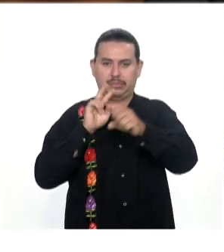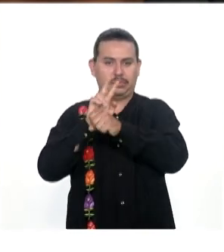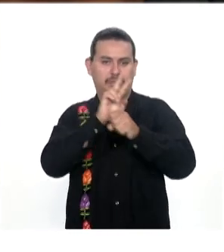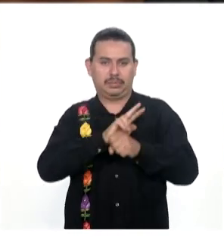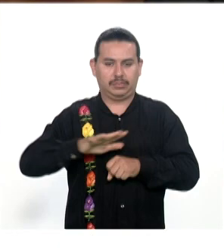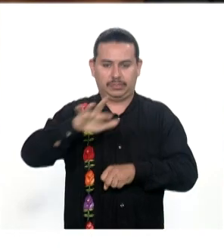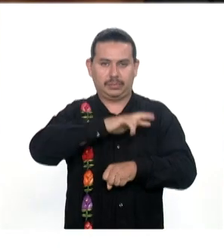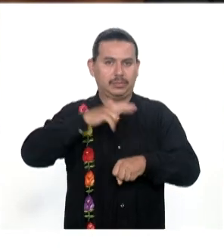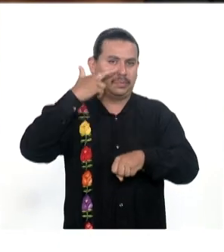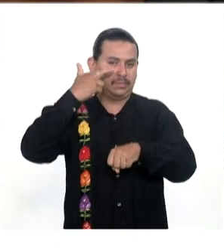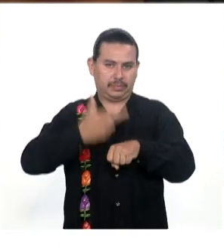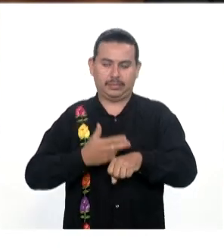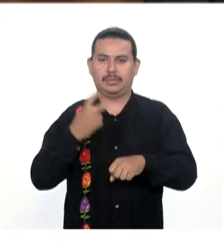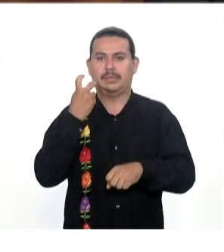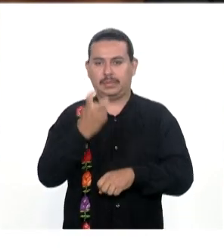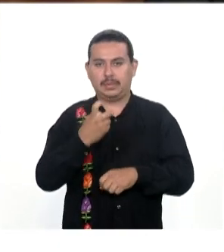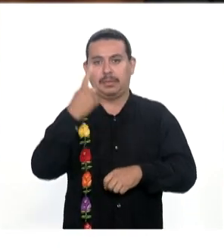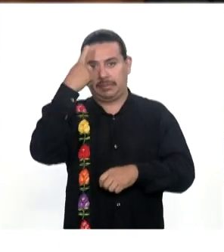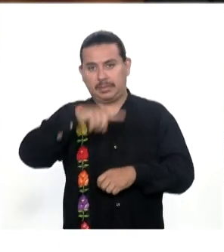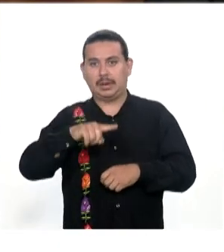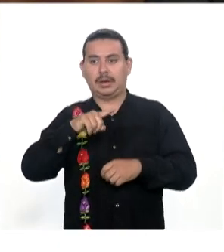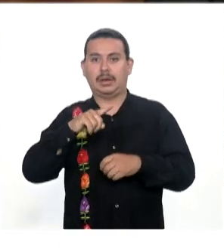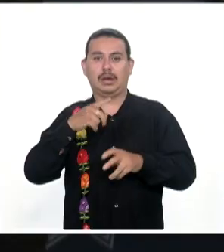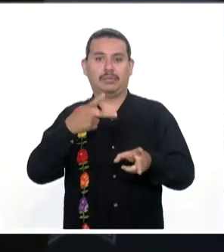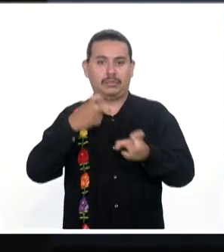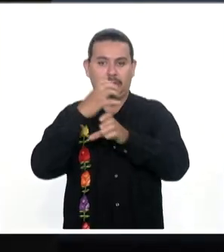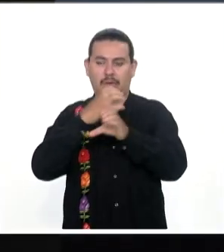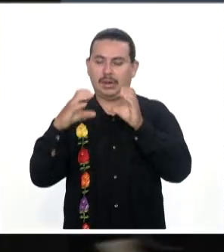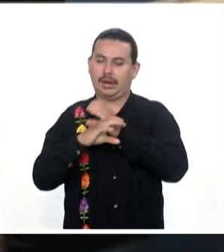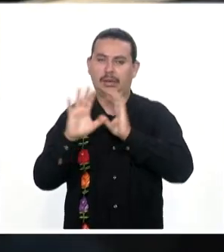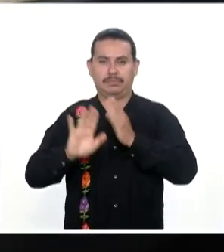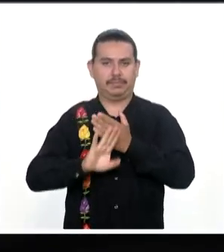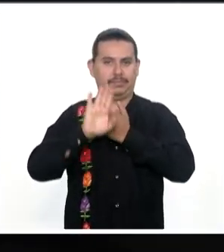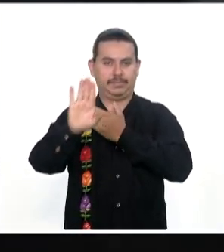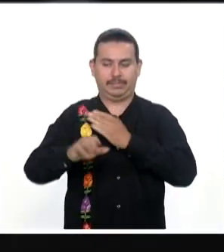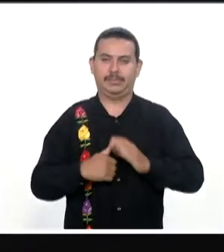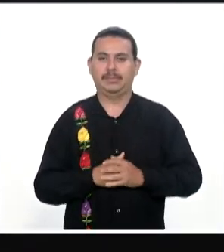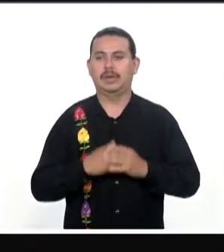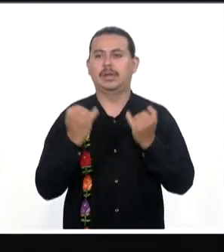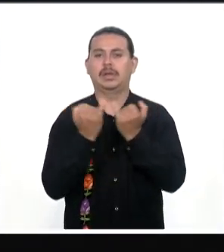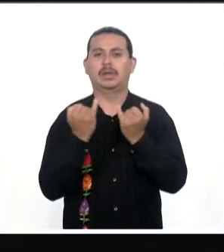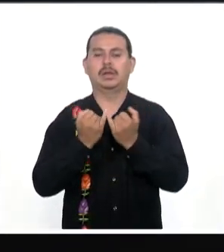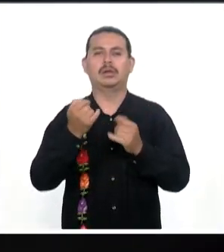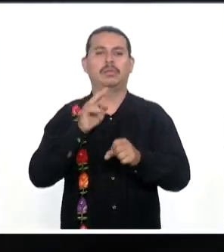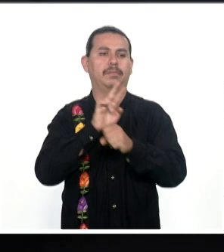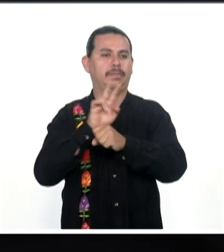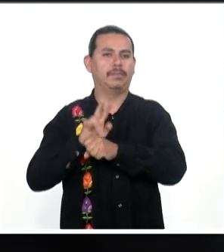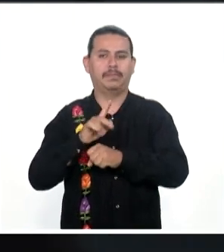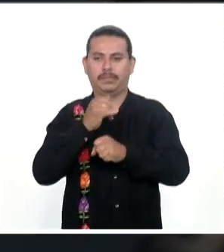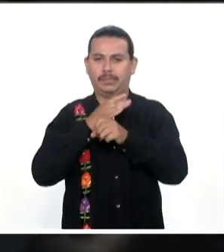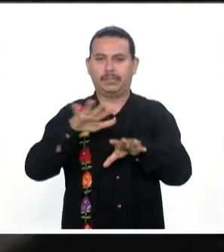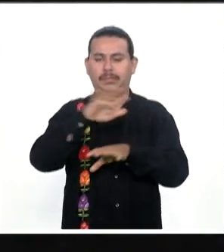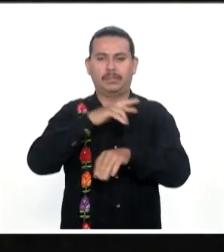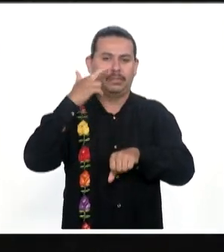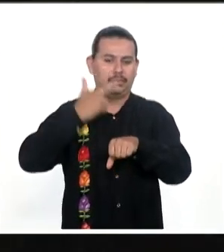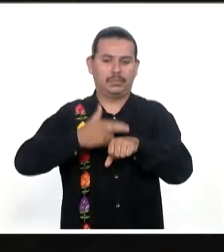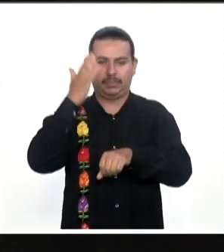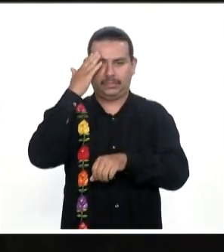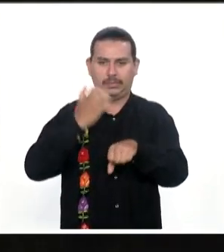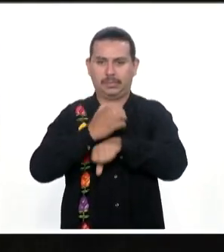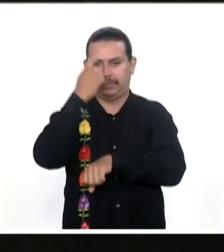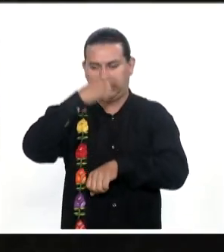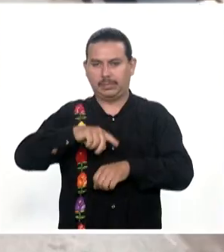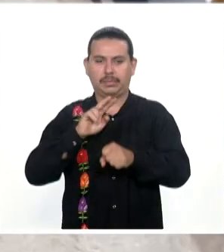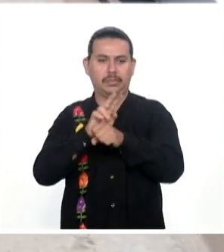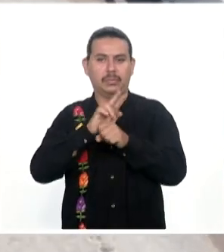áreas De responsabilidad Evitando comisión De delitos Asimismo Se habilitarán filtros De información De la Policía Vial Estatal Para el